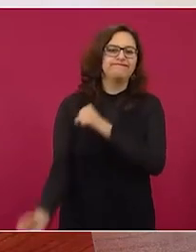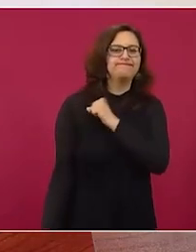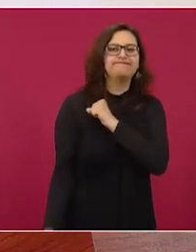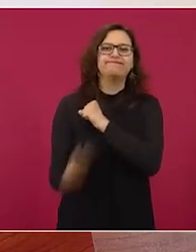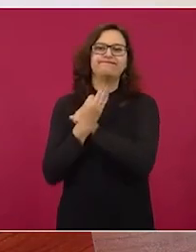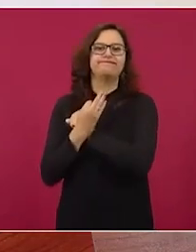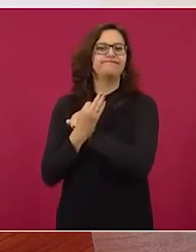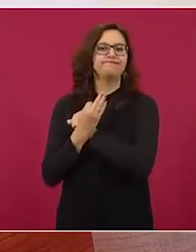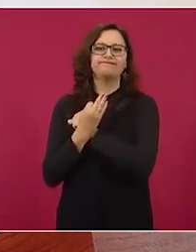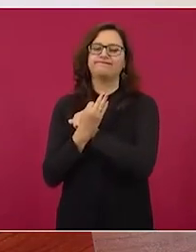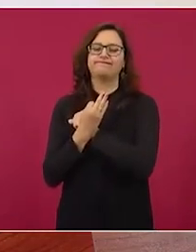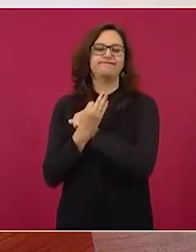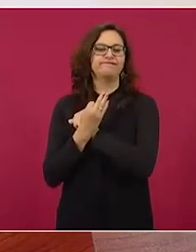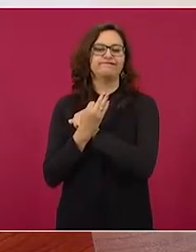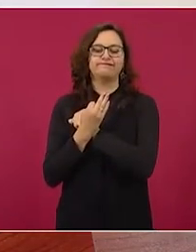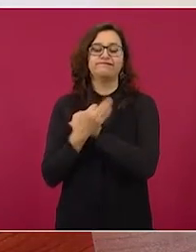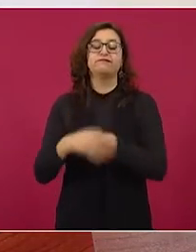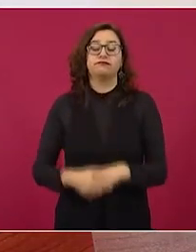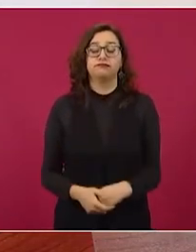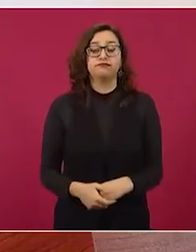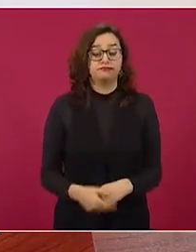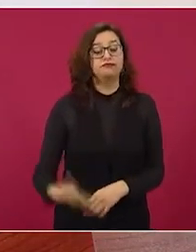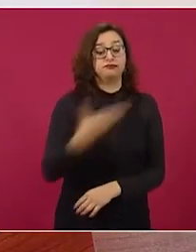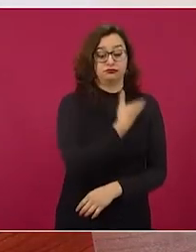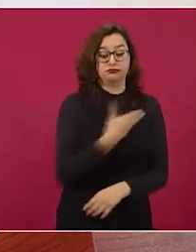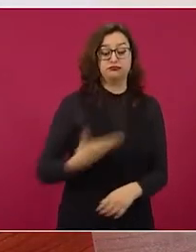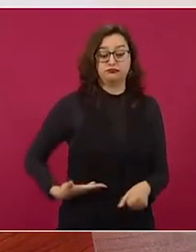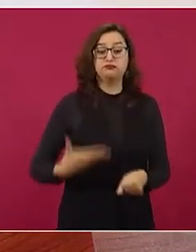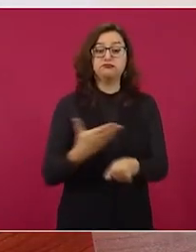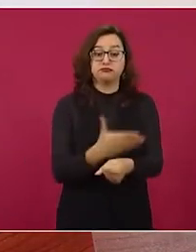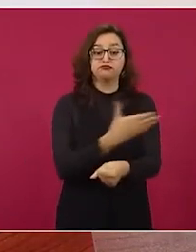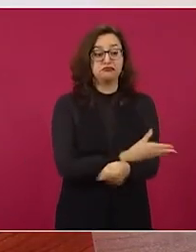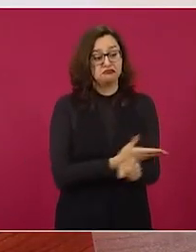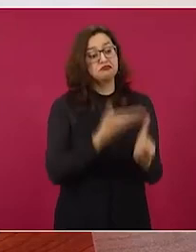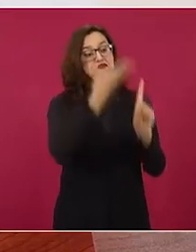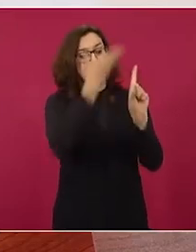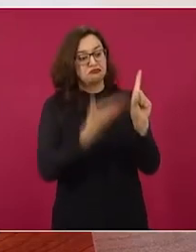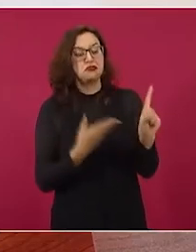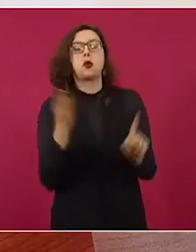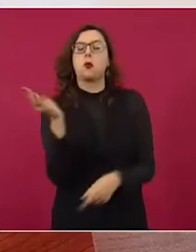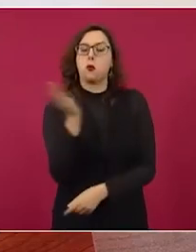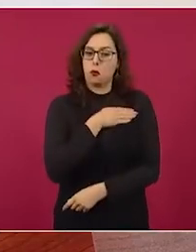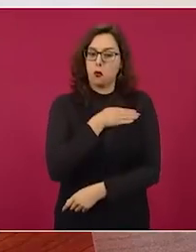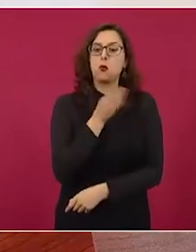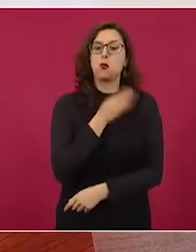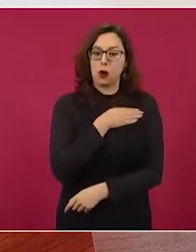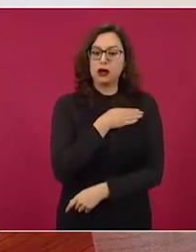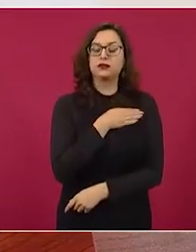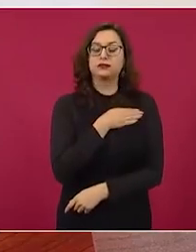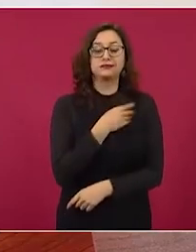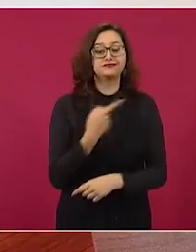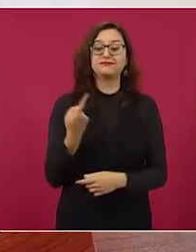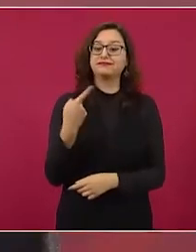El presidente Madero era un hombre bueno, muy bueno, pero